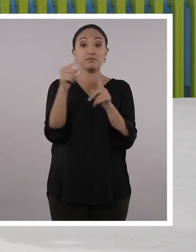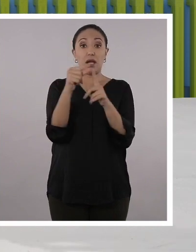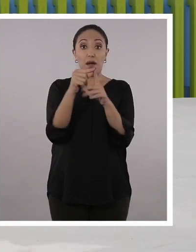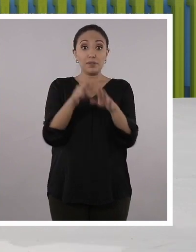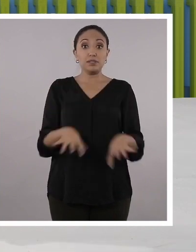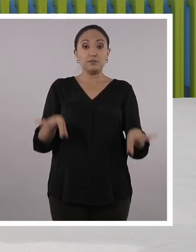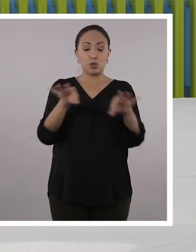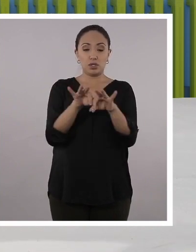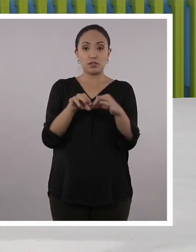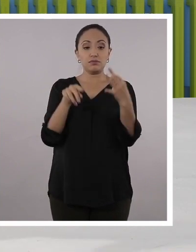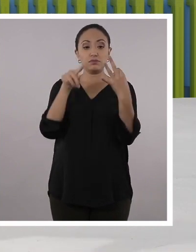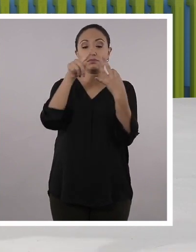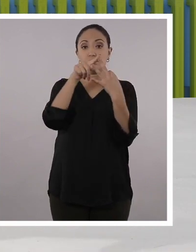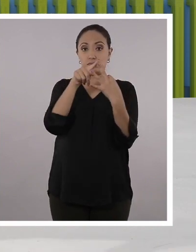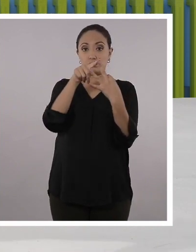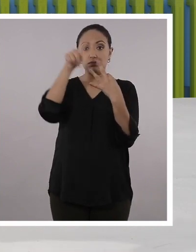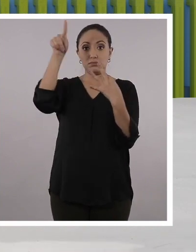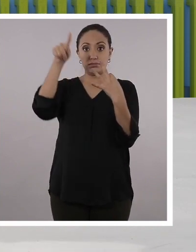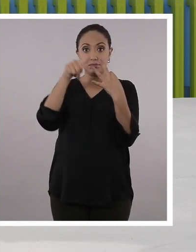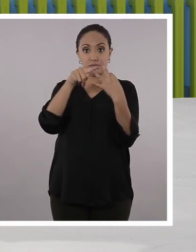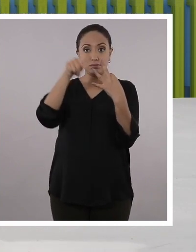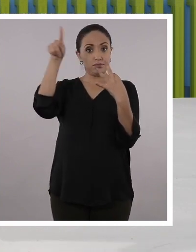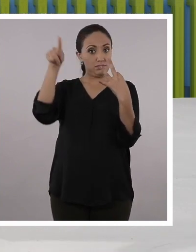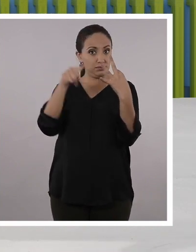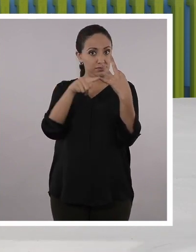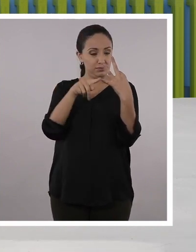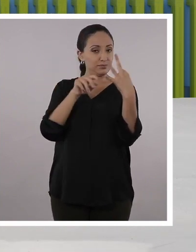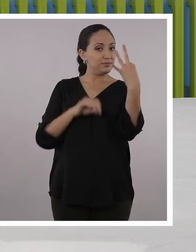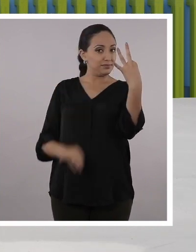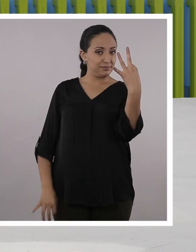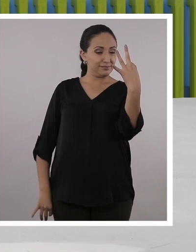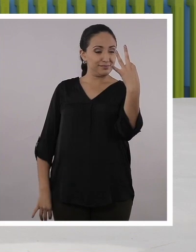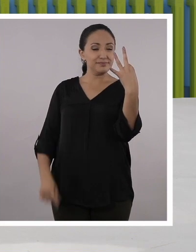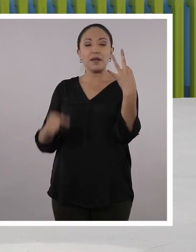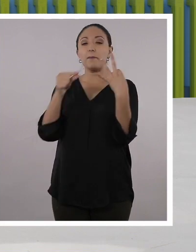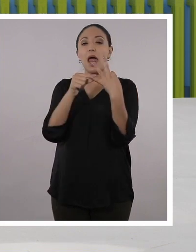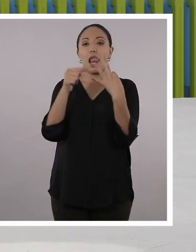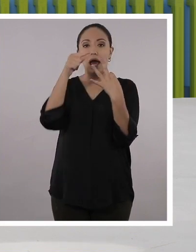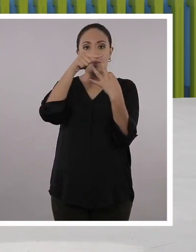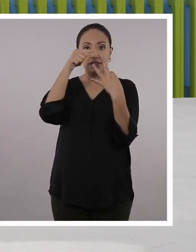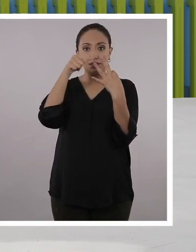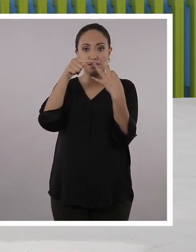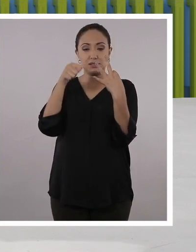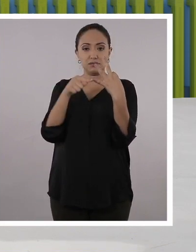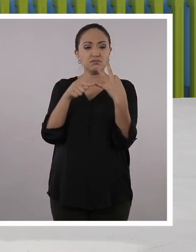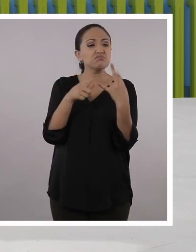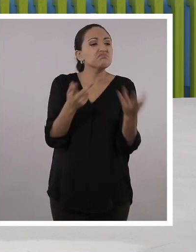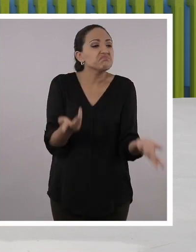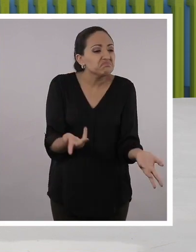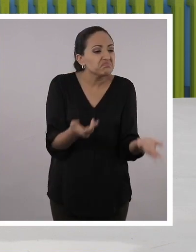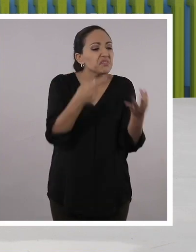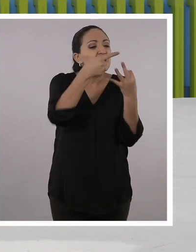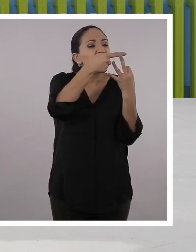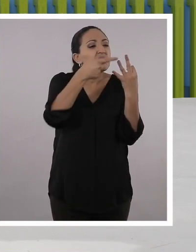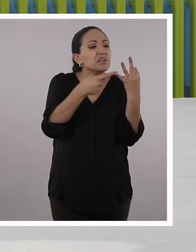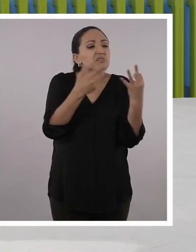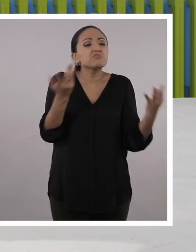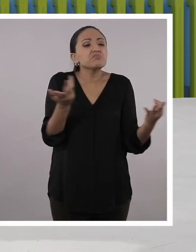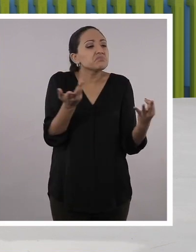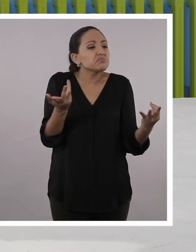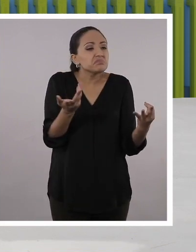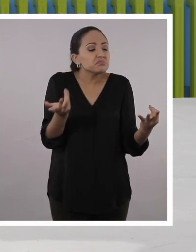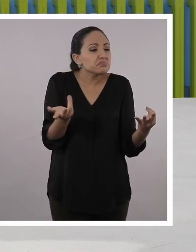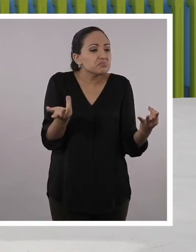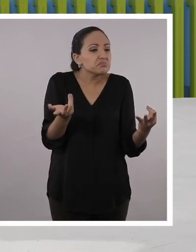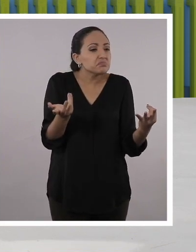A ver, dale, Santi. Conducción, convección y radiación. Muy bien, Santi. ¿Pero qué tienen en común estas tres